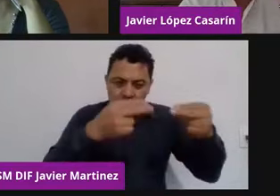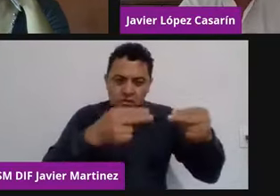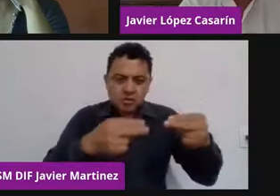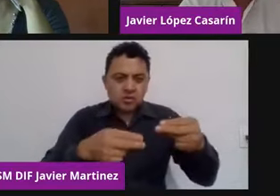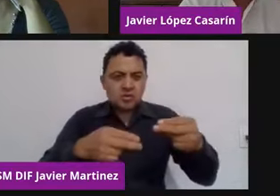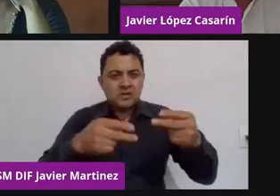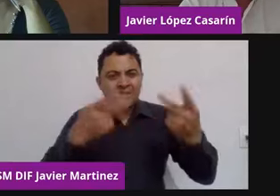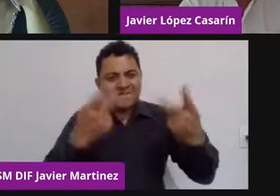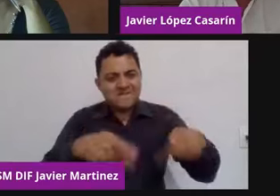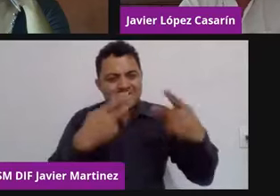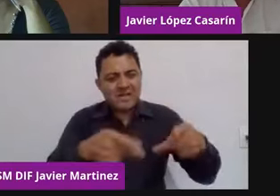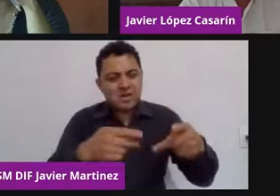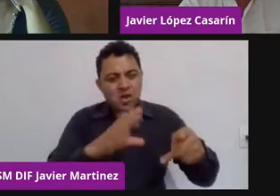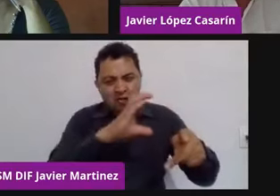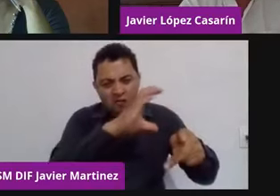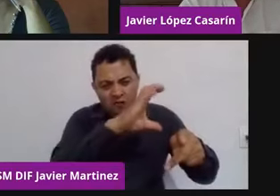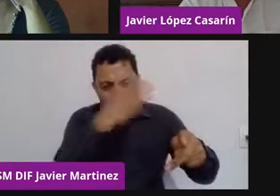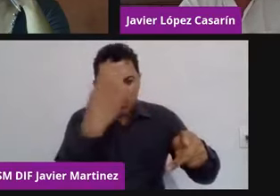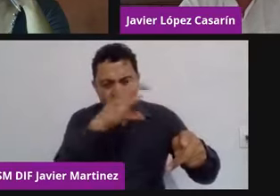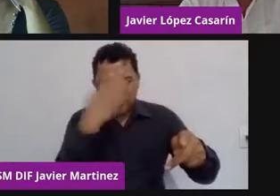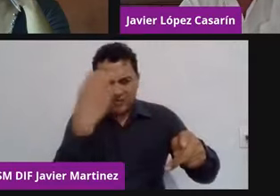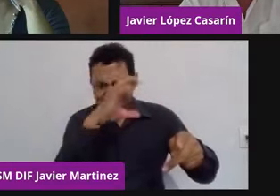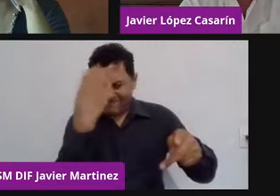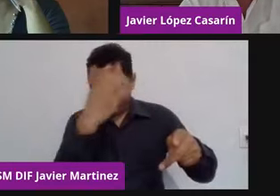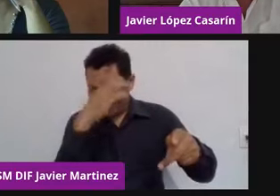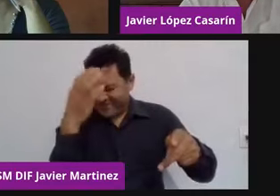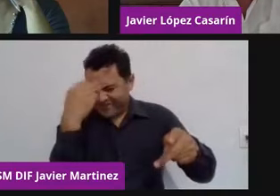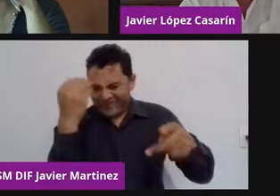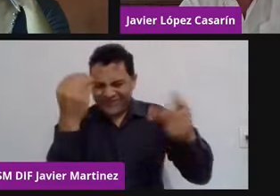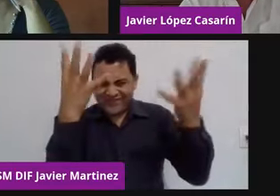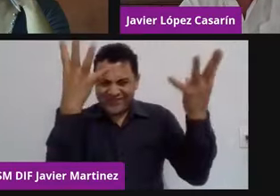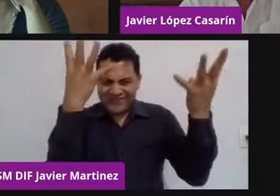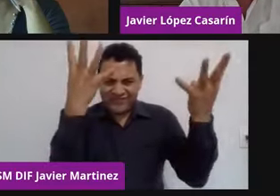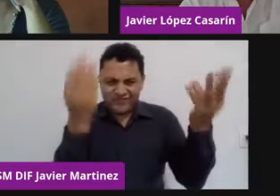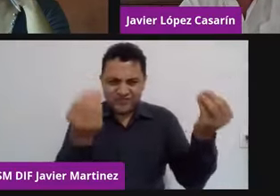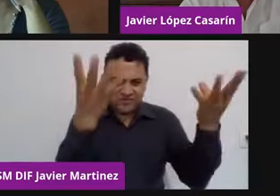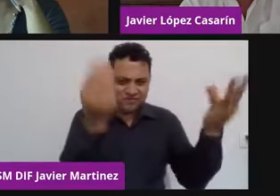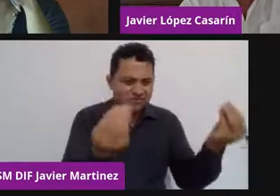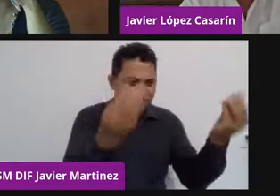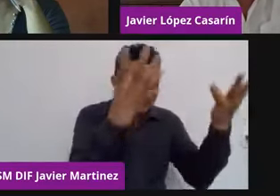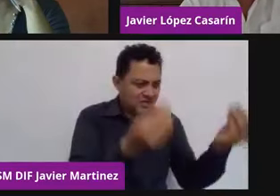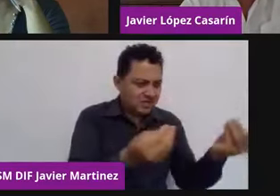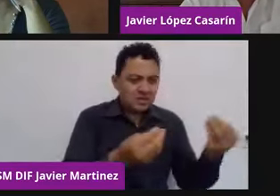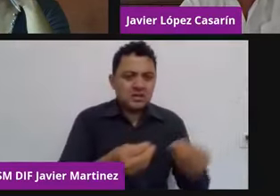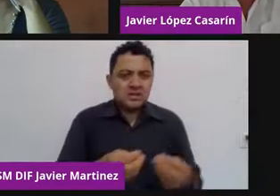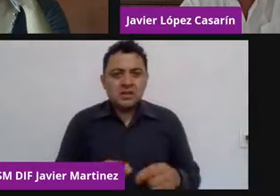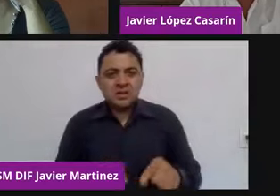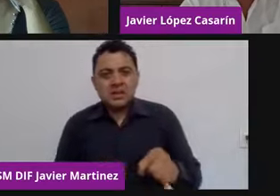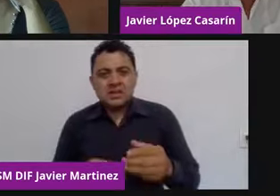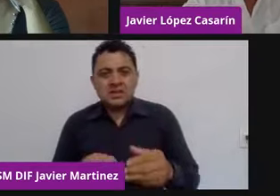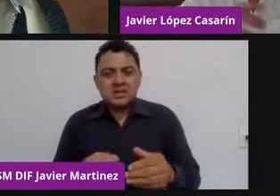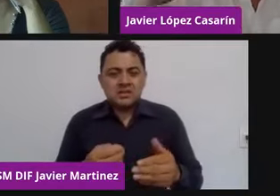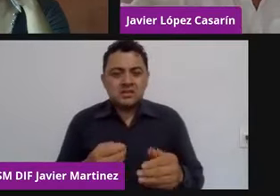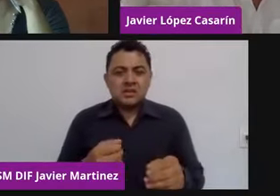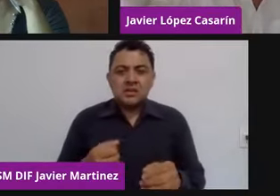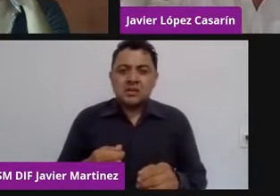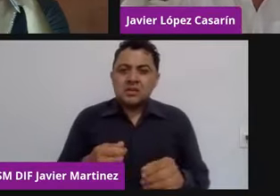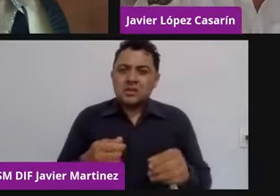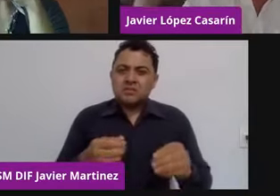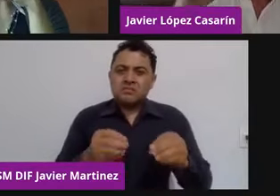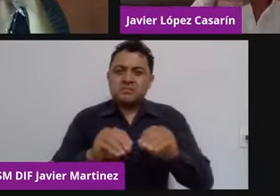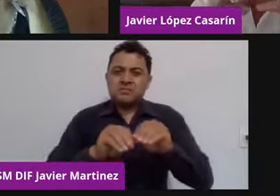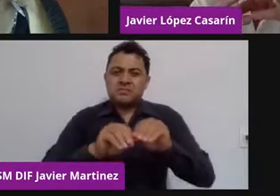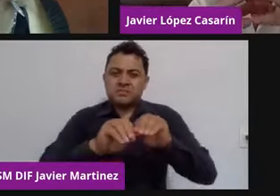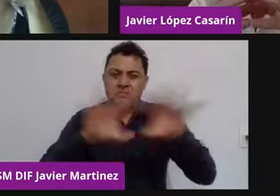fotografías que se dan por día a las que sucedían o se tenían en stock antes del año 2000. Entonces, esa es la